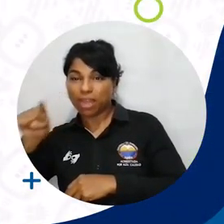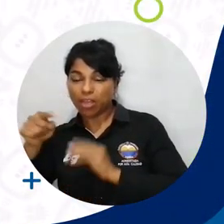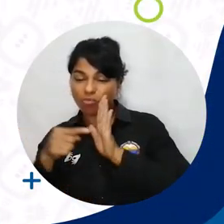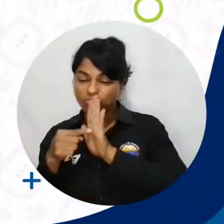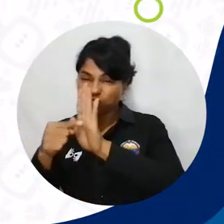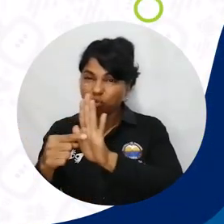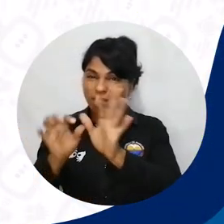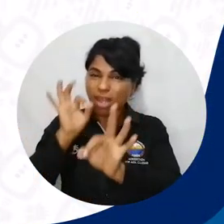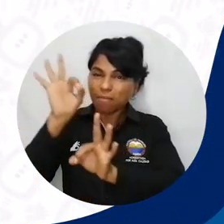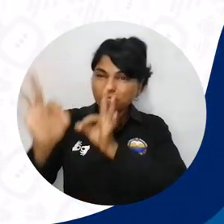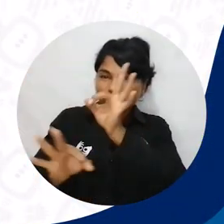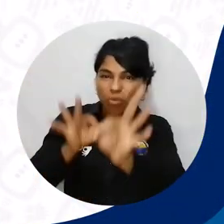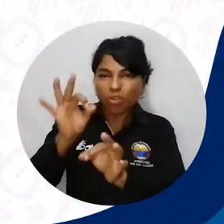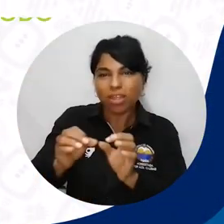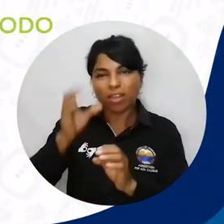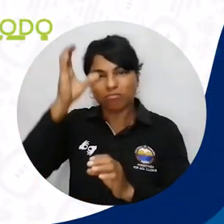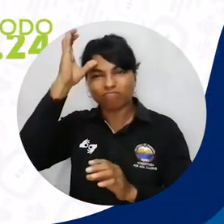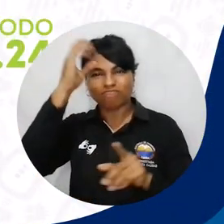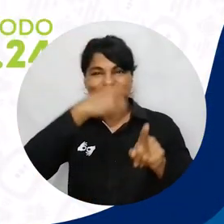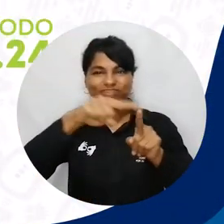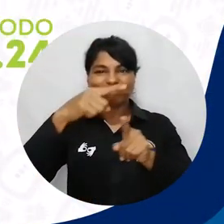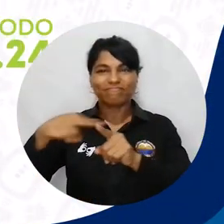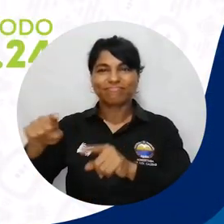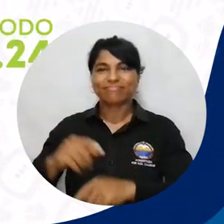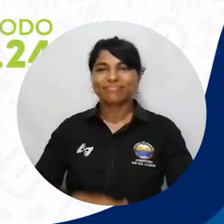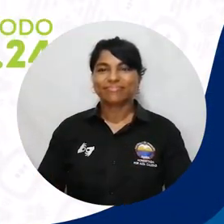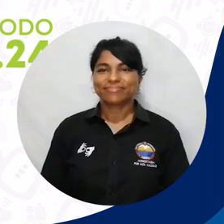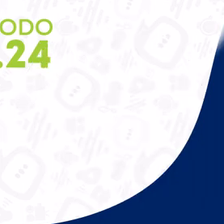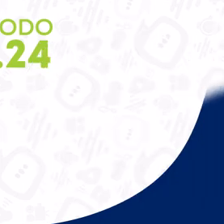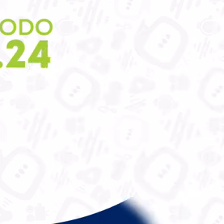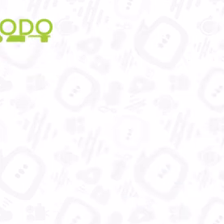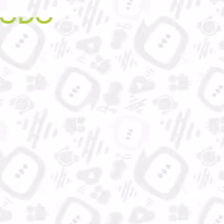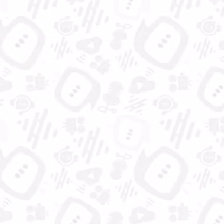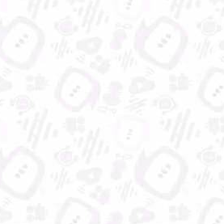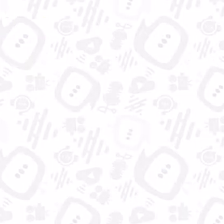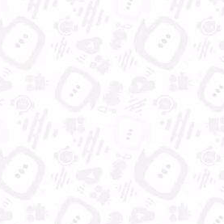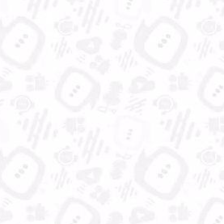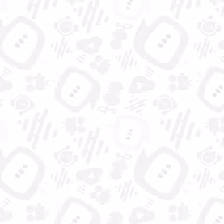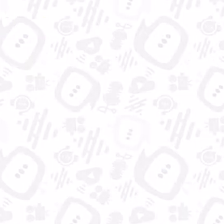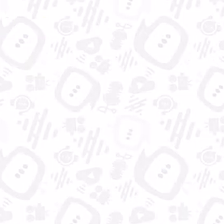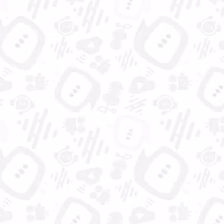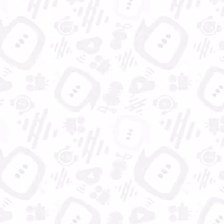formas. Universidad del Magdalena, aún más incluyente e innovadora.